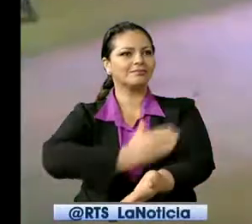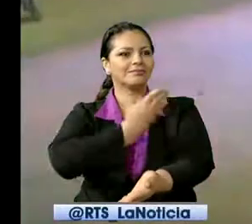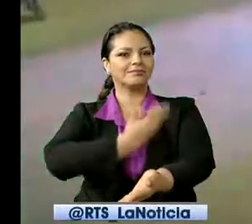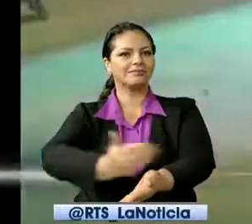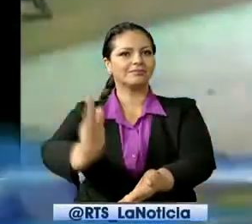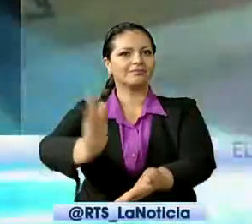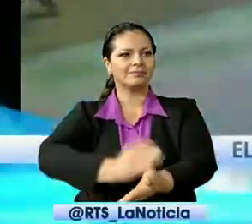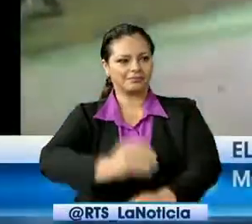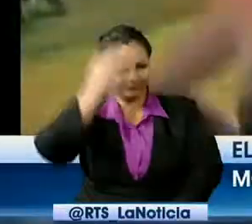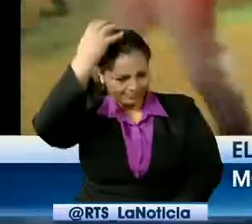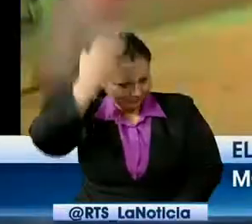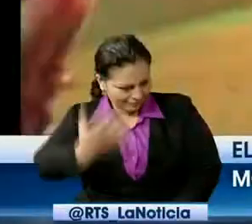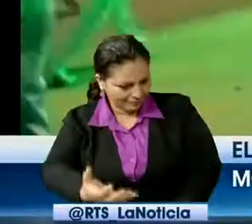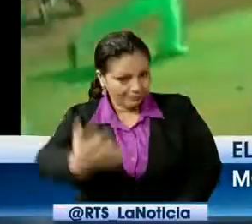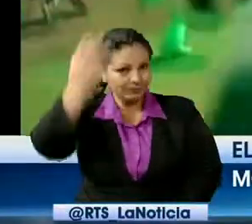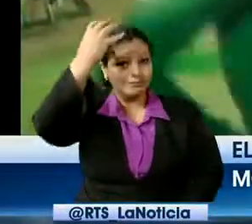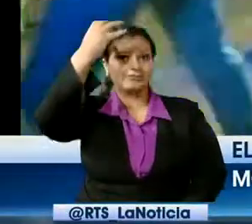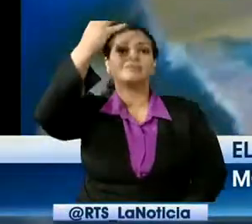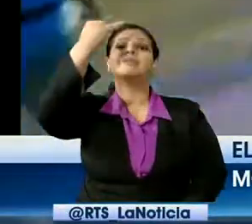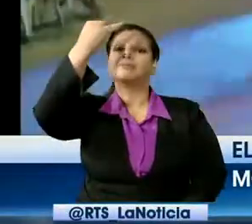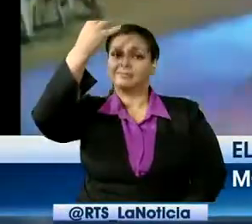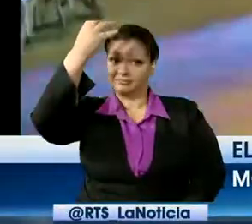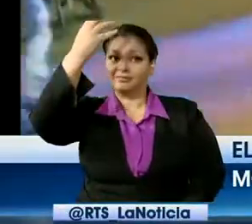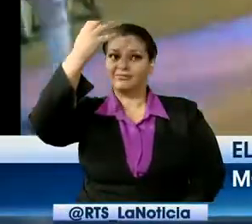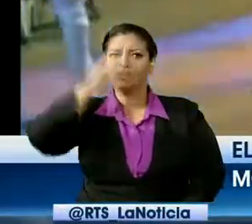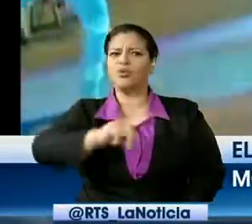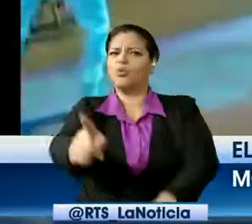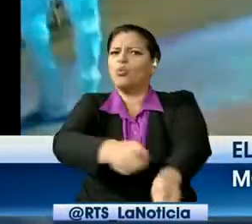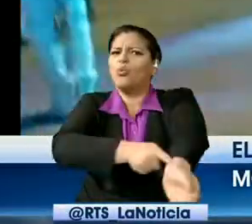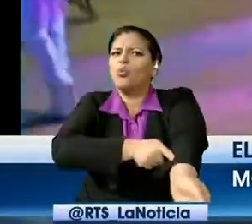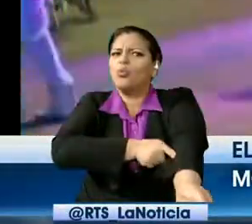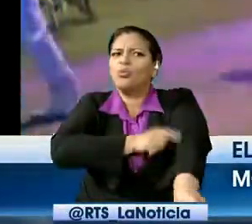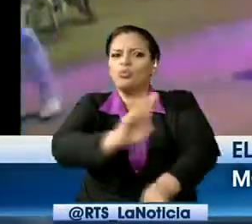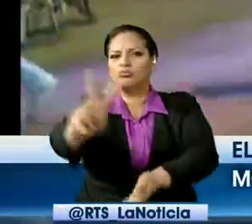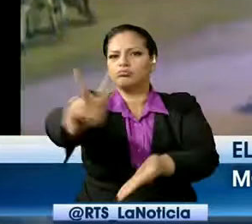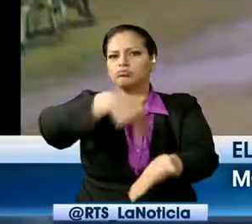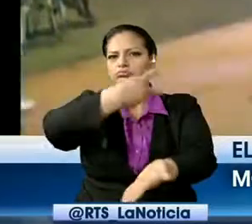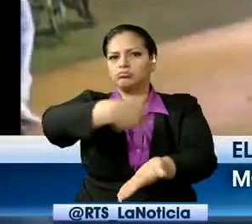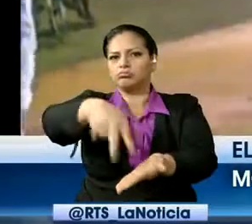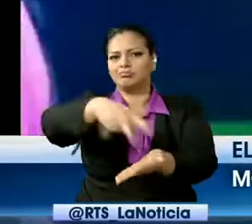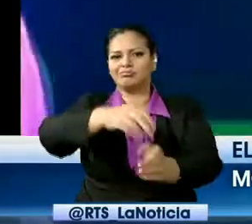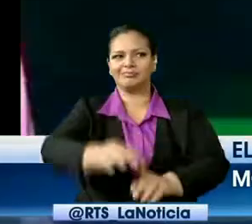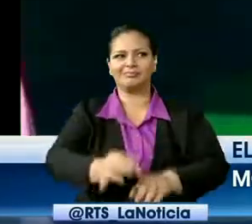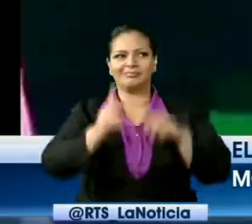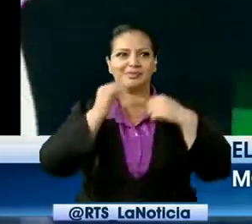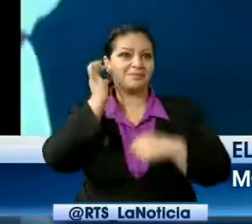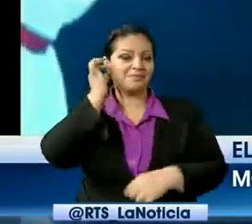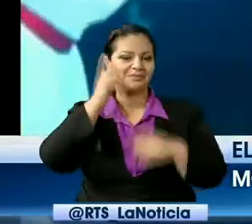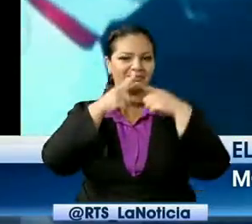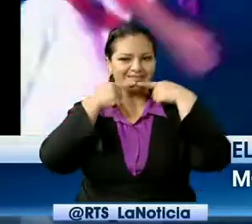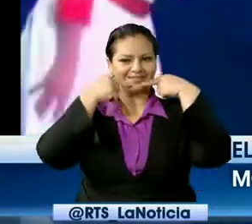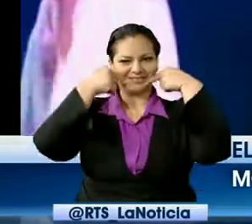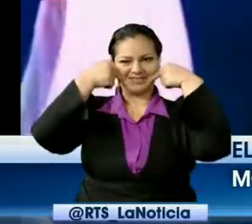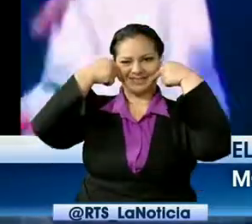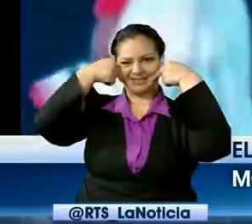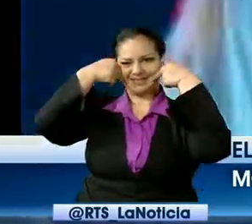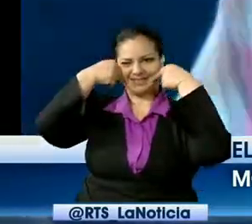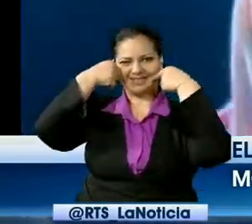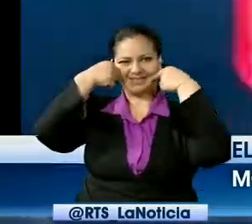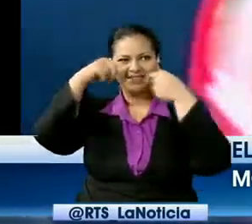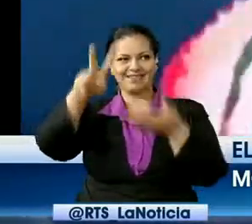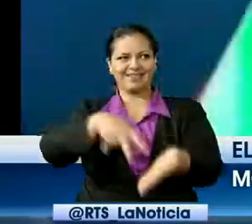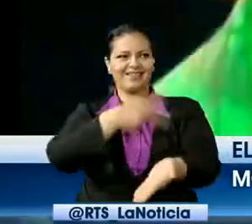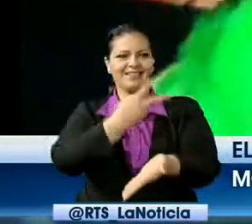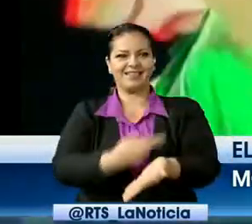Un sombrero es infaltable cuando del folclore montuvio se trata, al igual que la sonrisa de la mujer que acompaña en el baile. Una